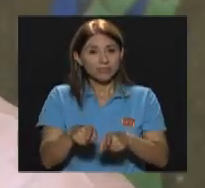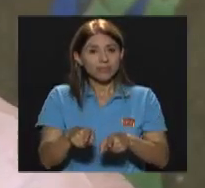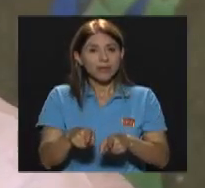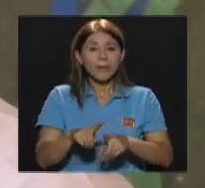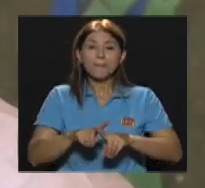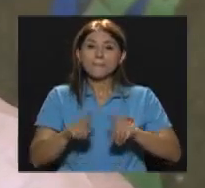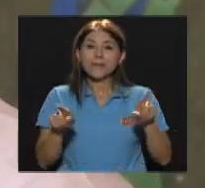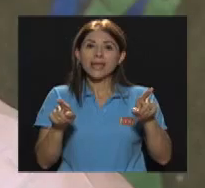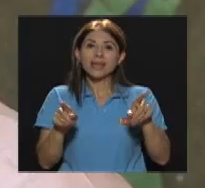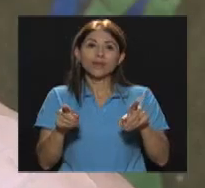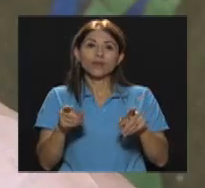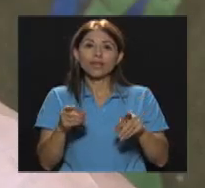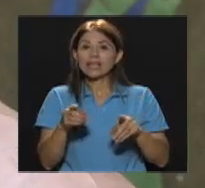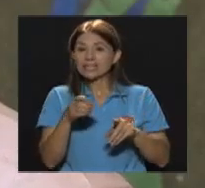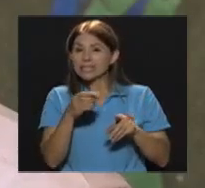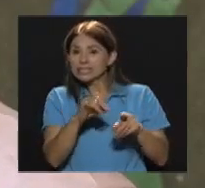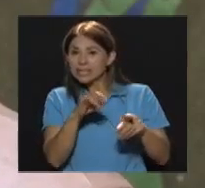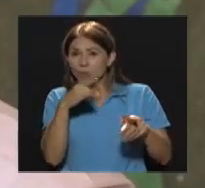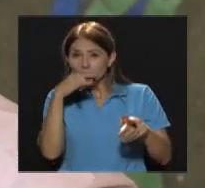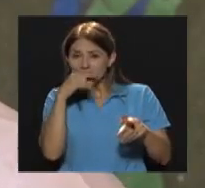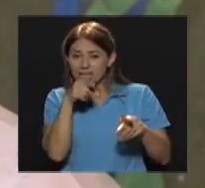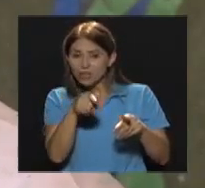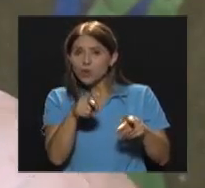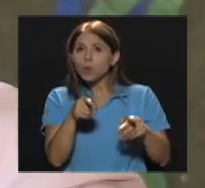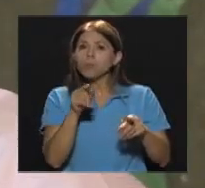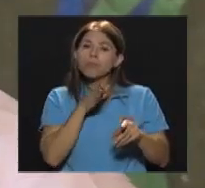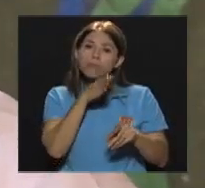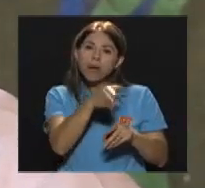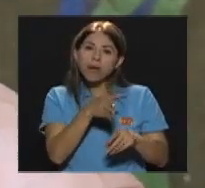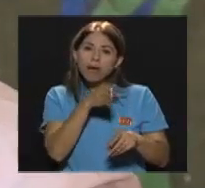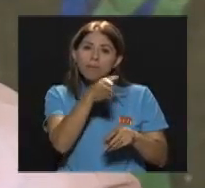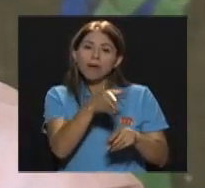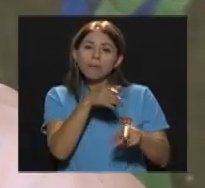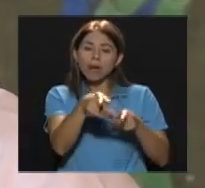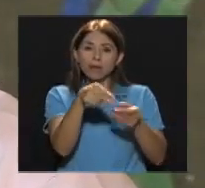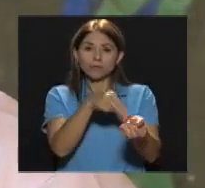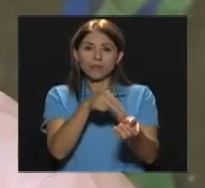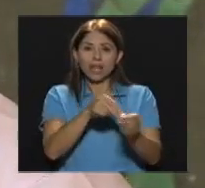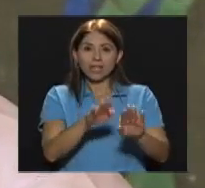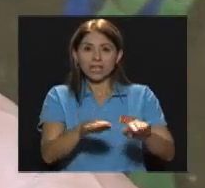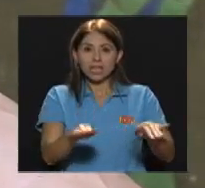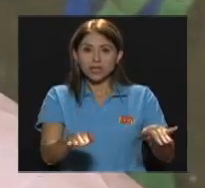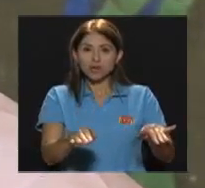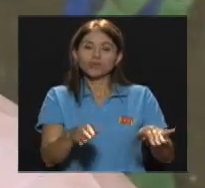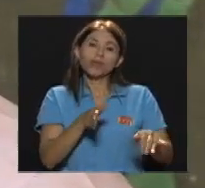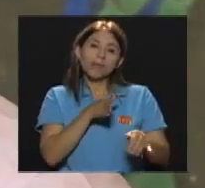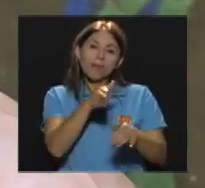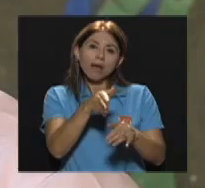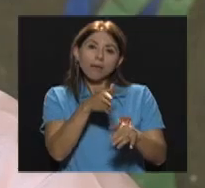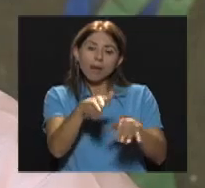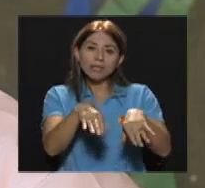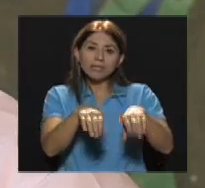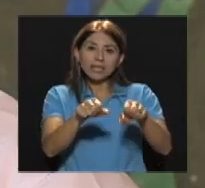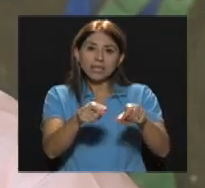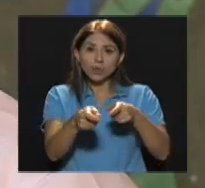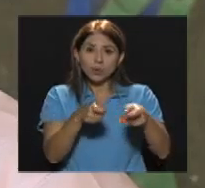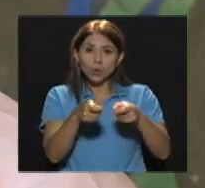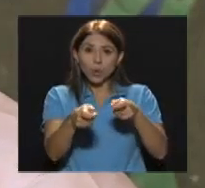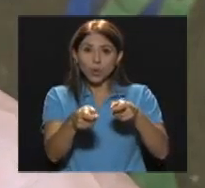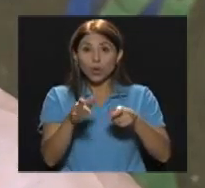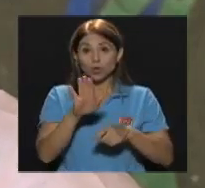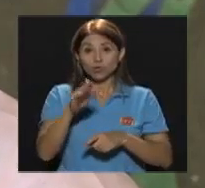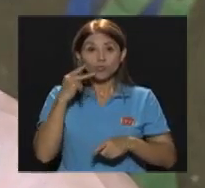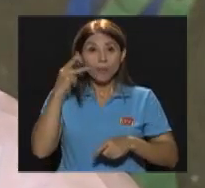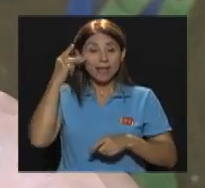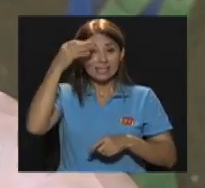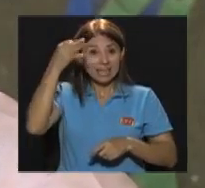en control En el hospital De niños Y los padres Creen que podría ser Un niño Que se pudiera Beneficiar Con el médico Tratante Que lo vea A él Ya